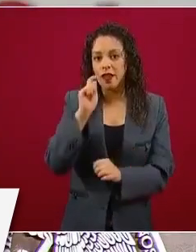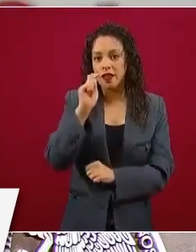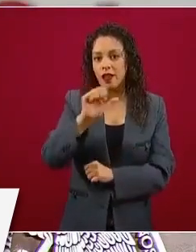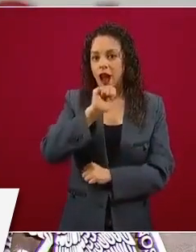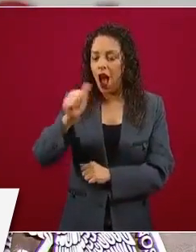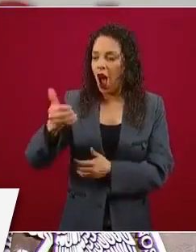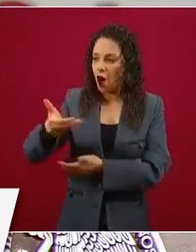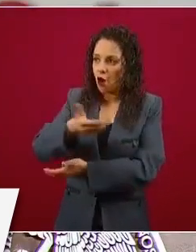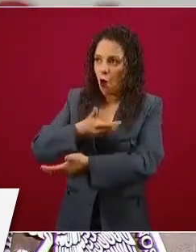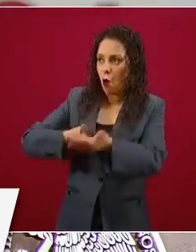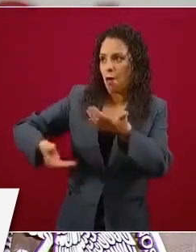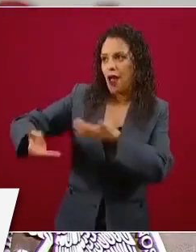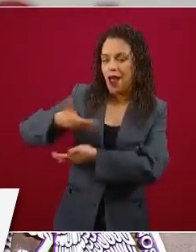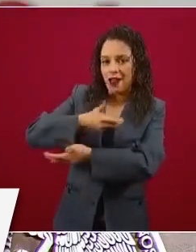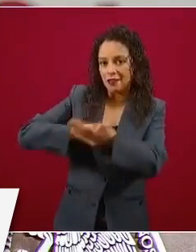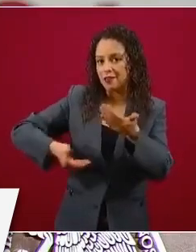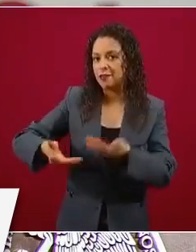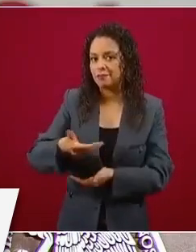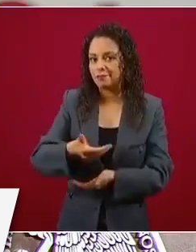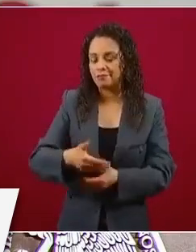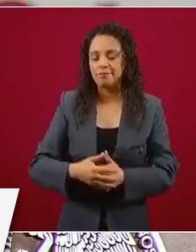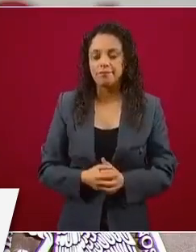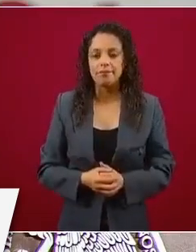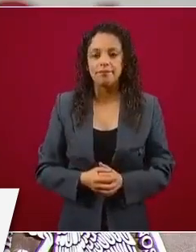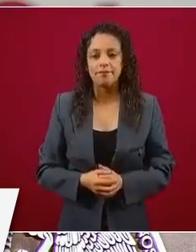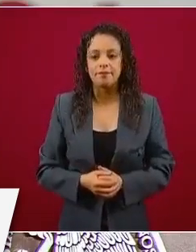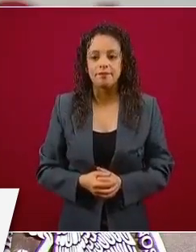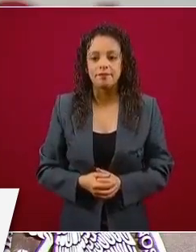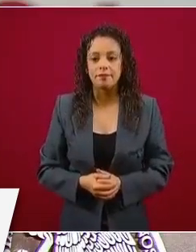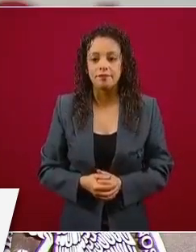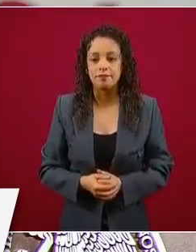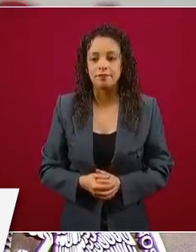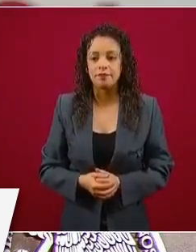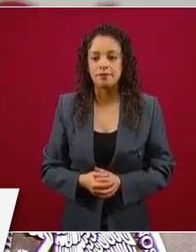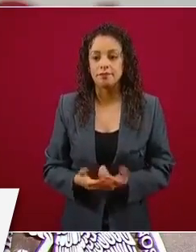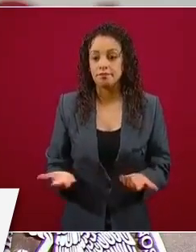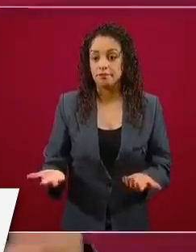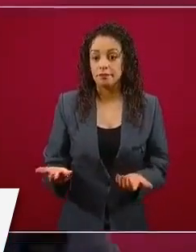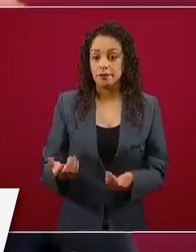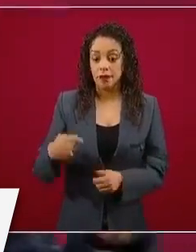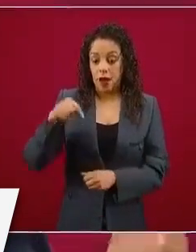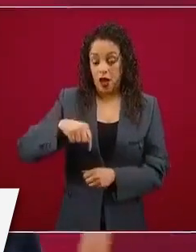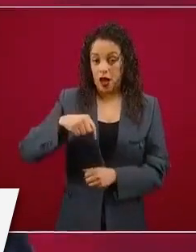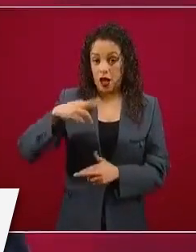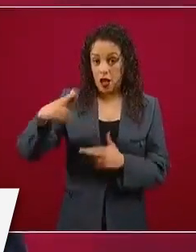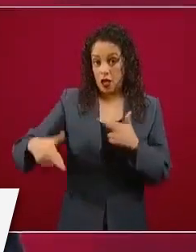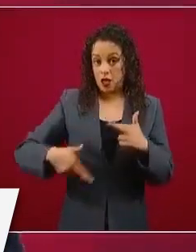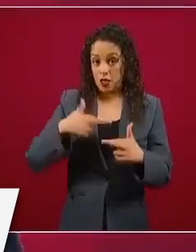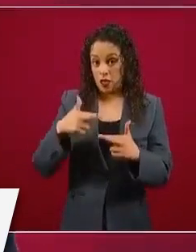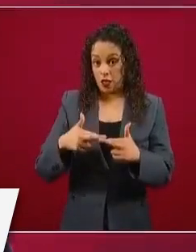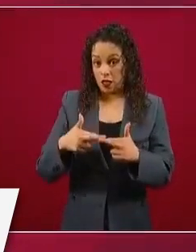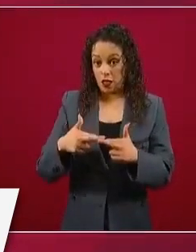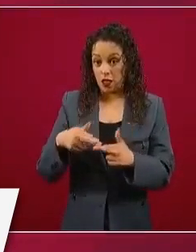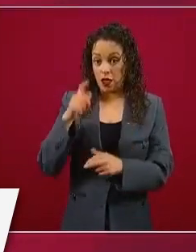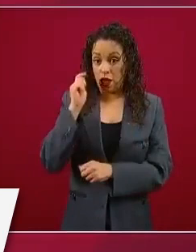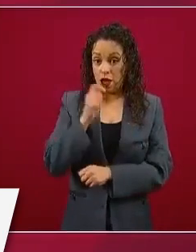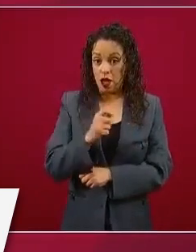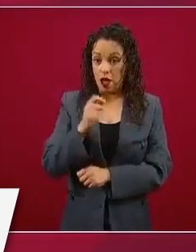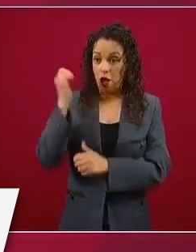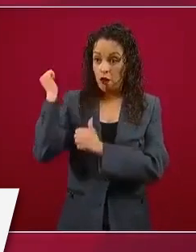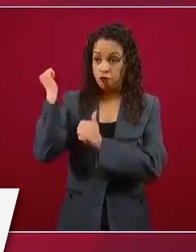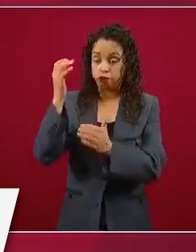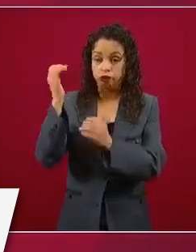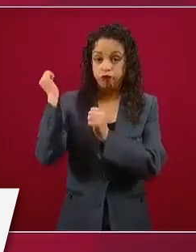lo que lo que estamos importando como región del resto del mundo lo